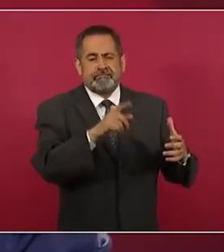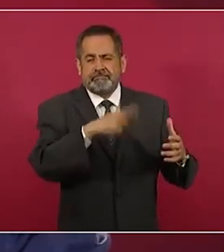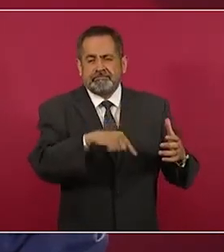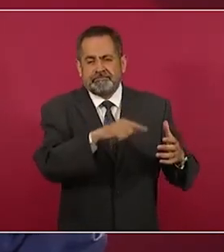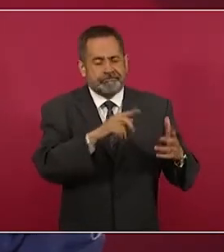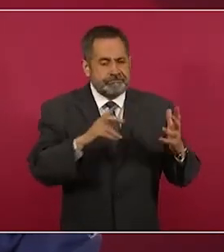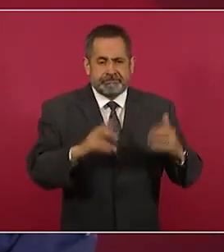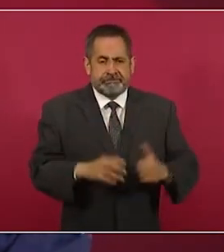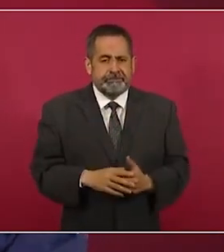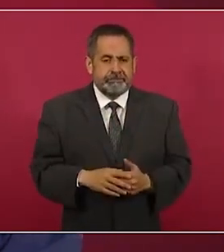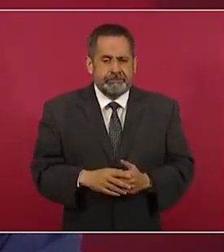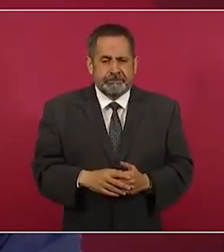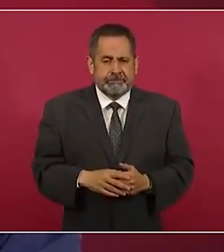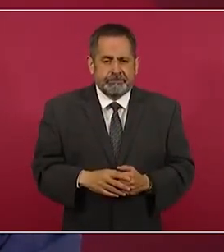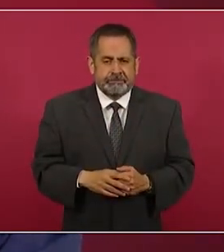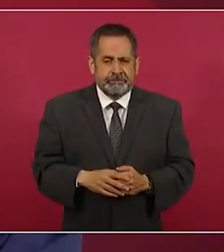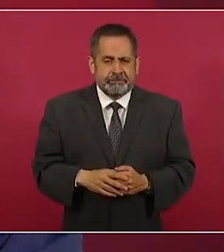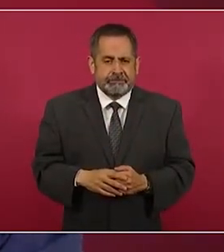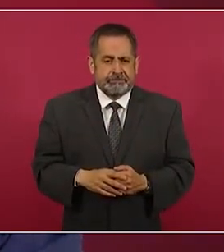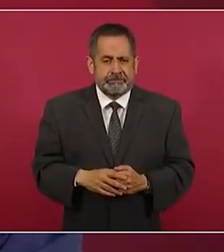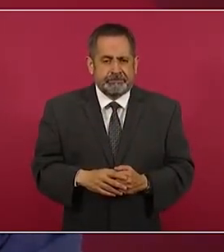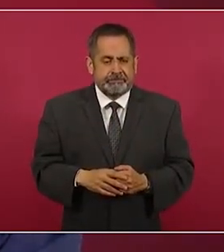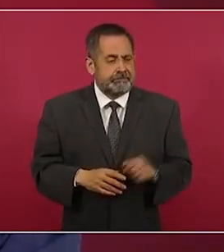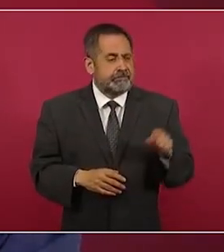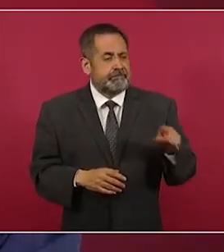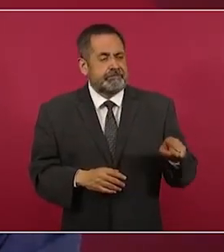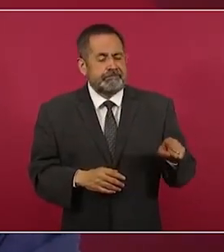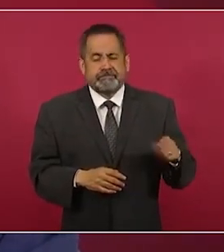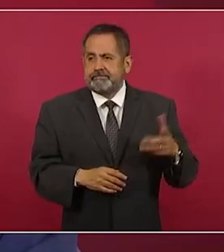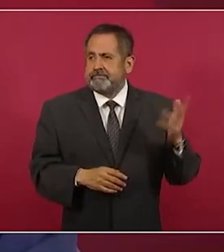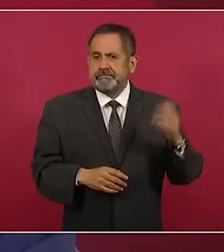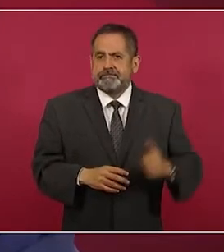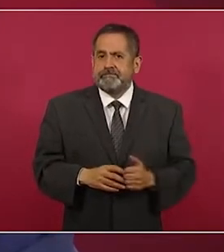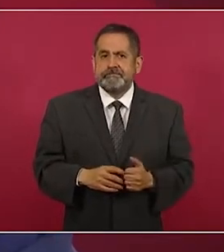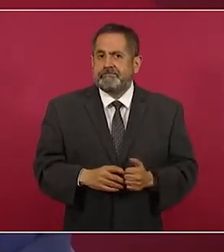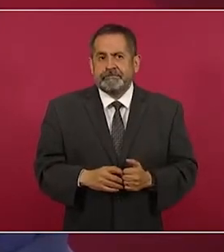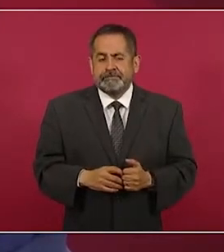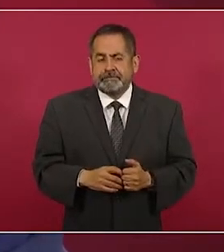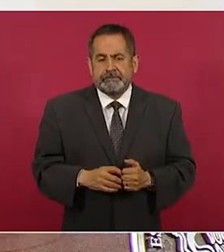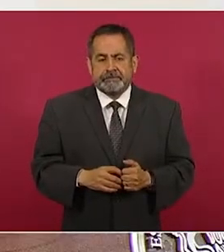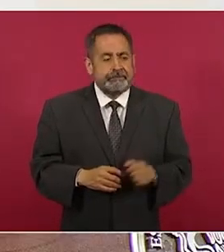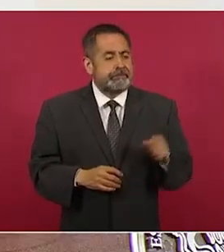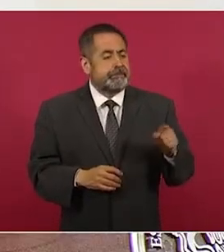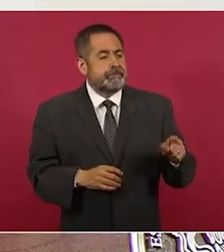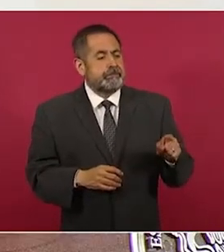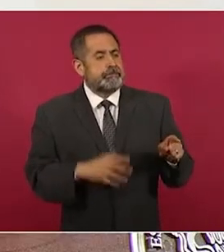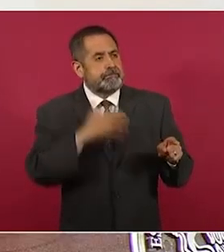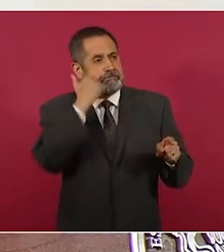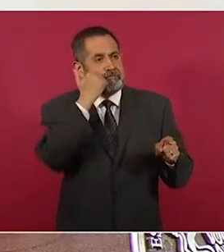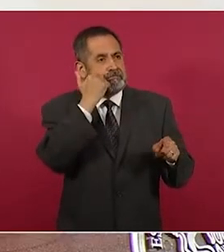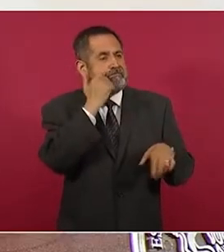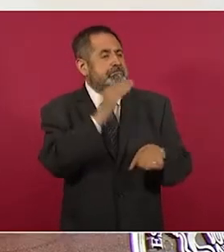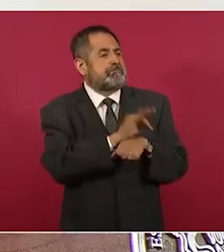y ellos prefieren estar bien